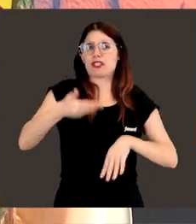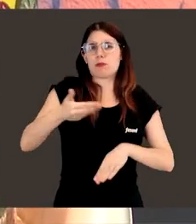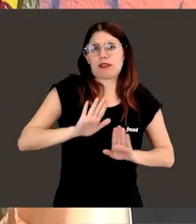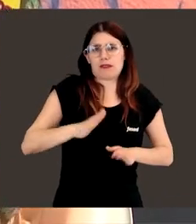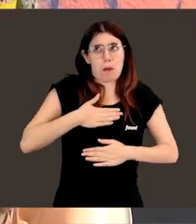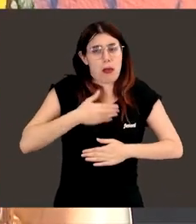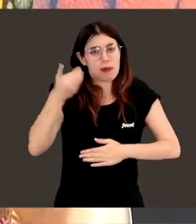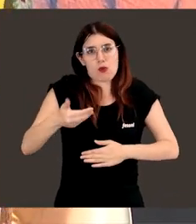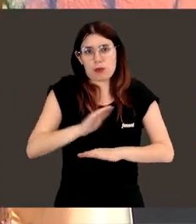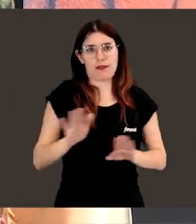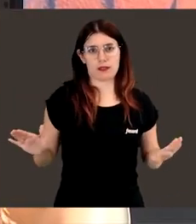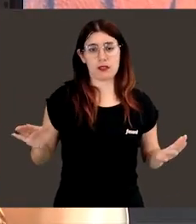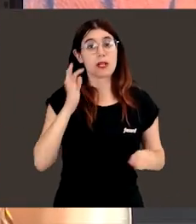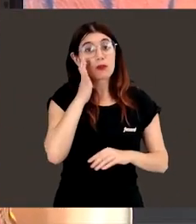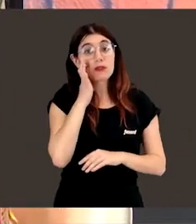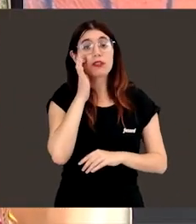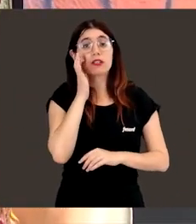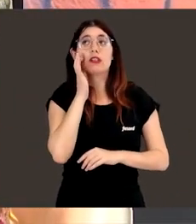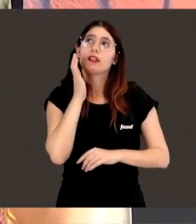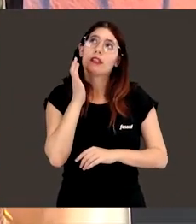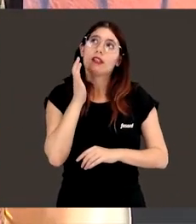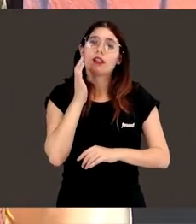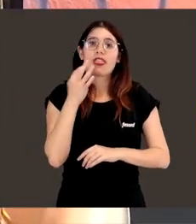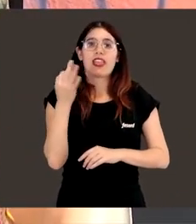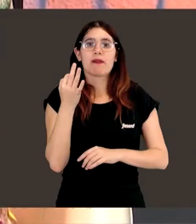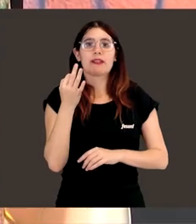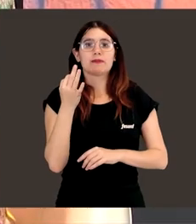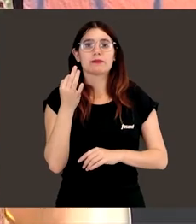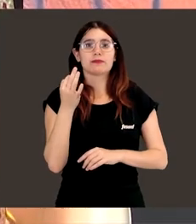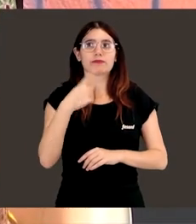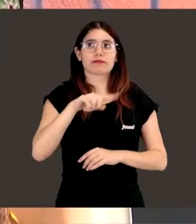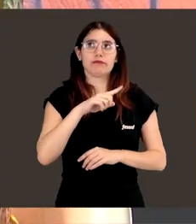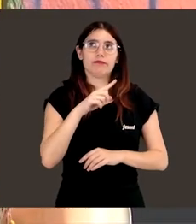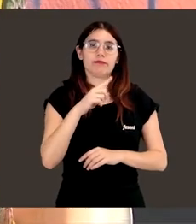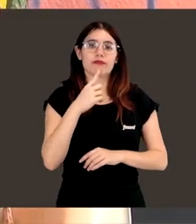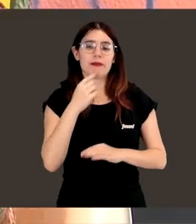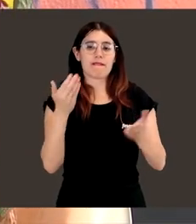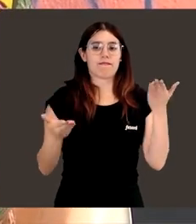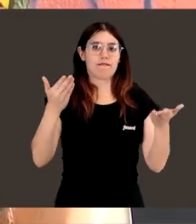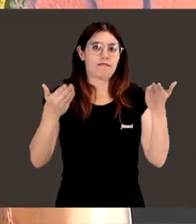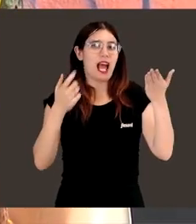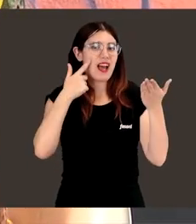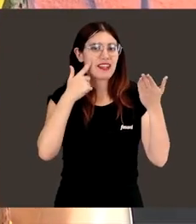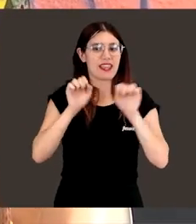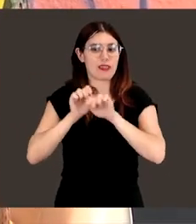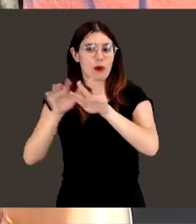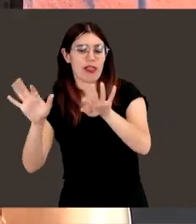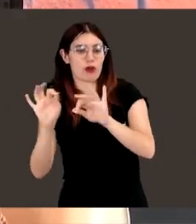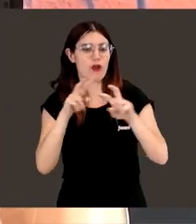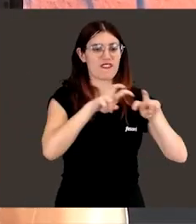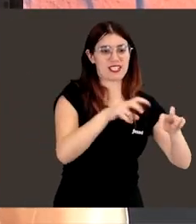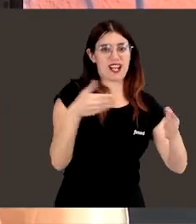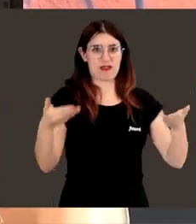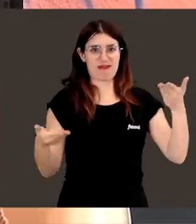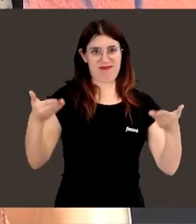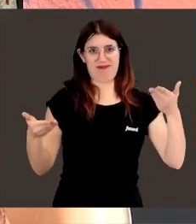muy importante, pero claro, creo que hay que tener una especie de balancear lo que es la propia investigación